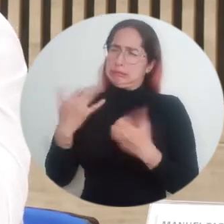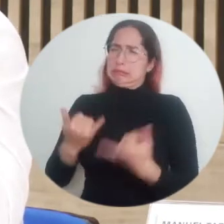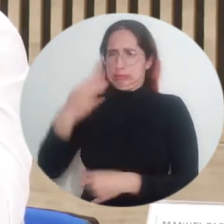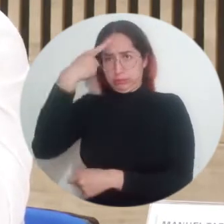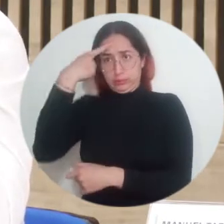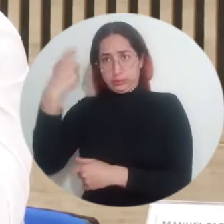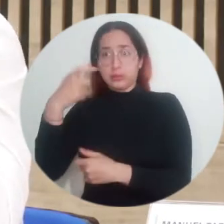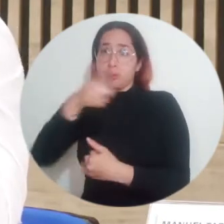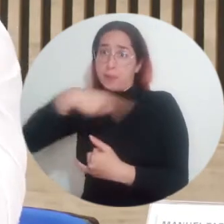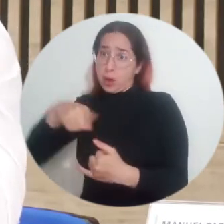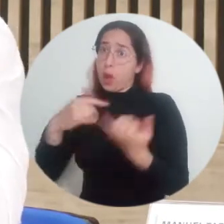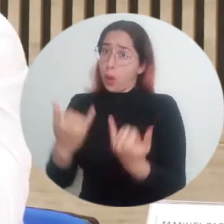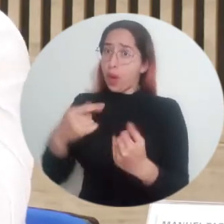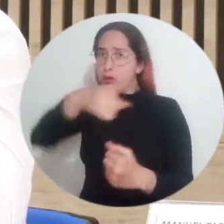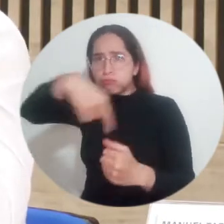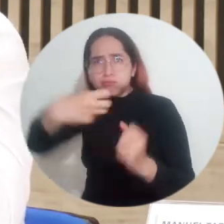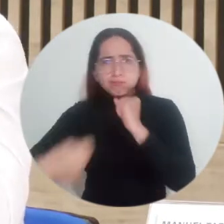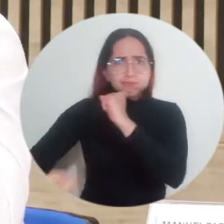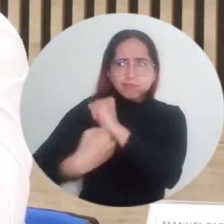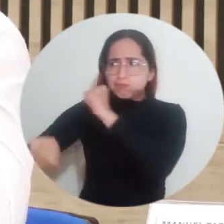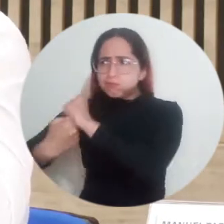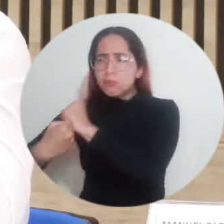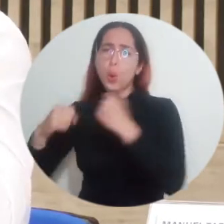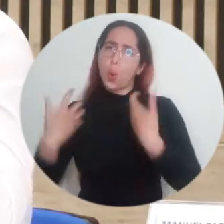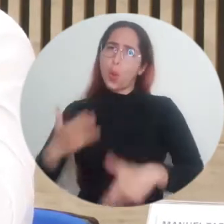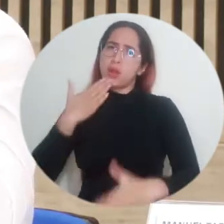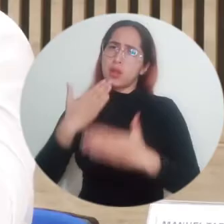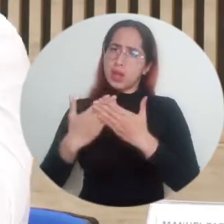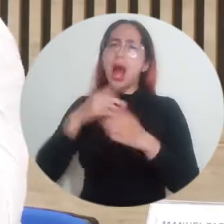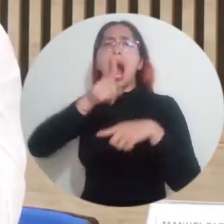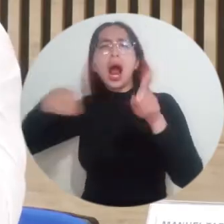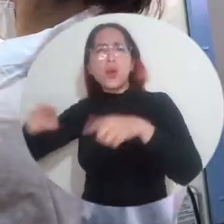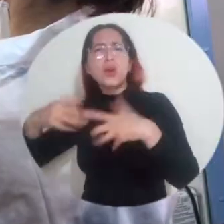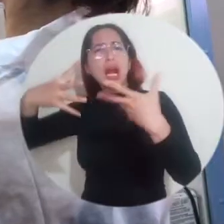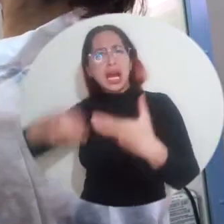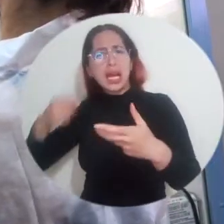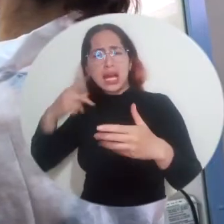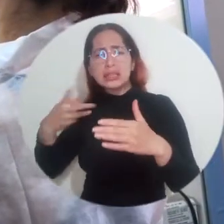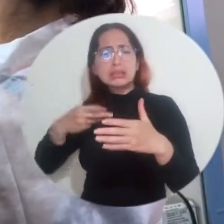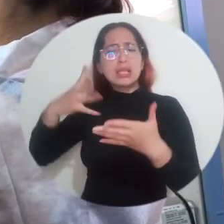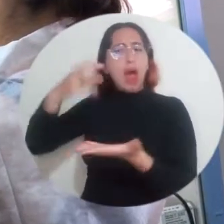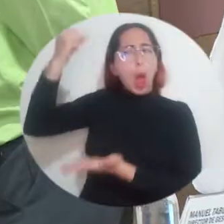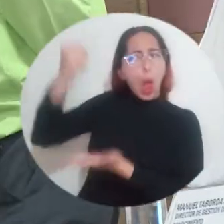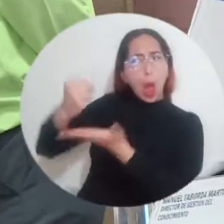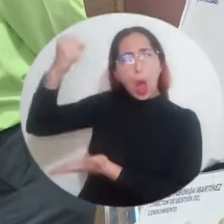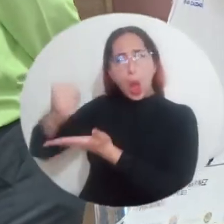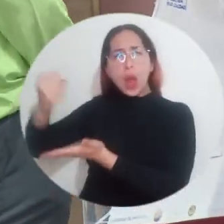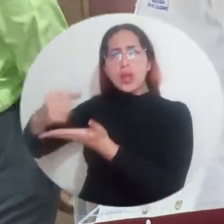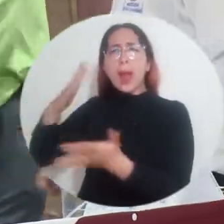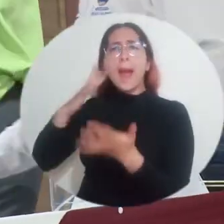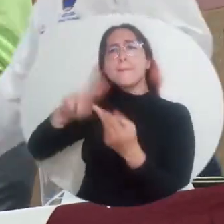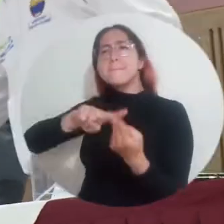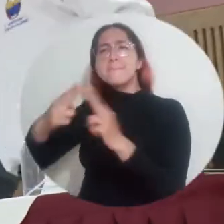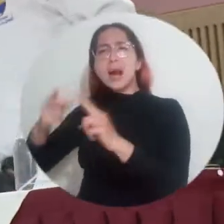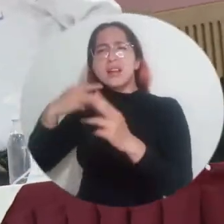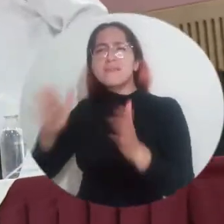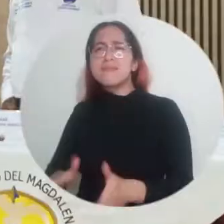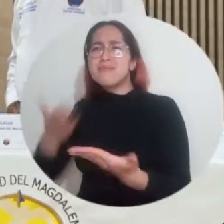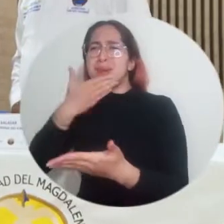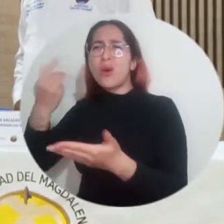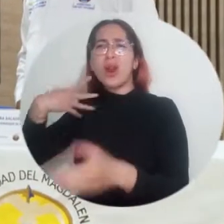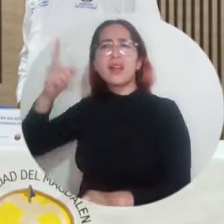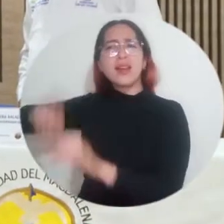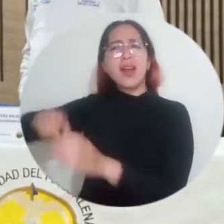alzamos la voz para mantenerlo porque si bien lo recuerdan era parte de lo que nos querían recortar en su momento para hacer que la universidad asumiese la matrícula 0. Y yo creo que